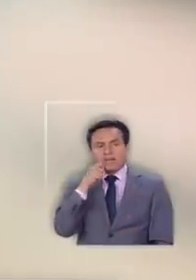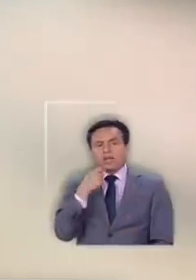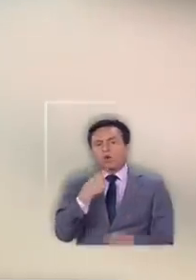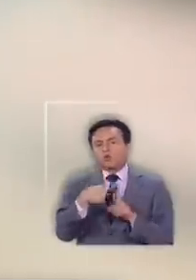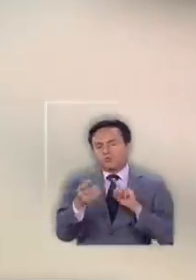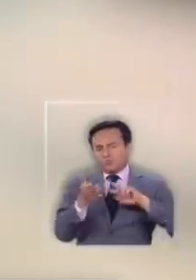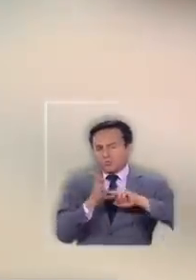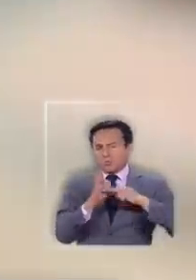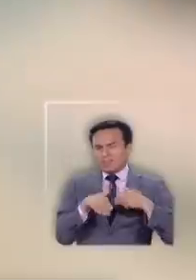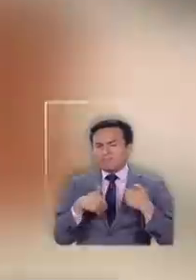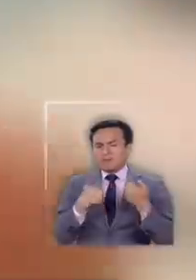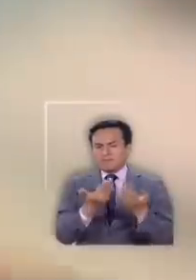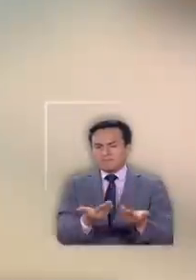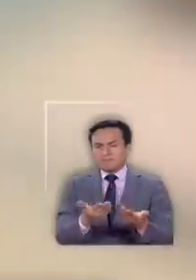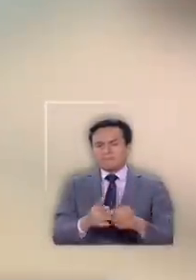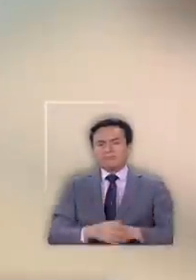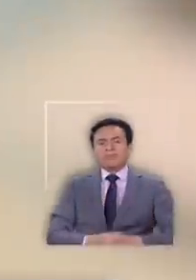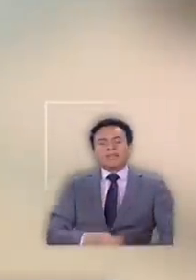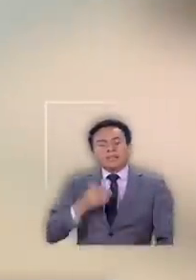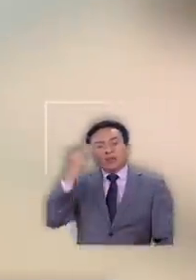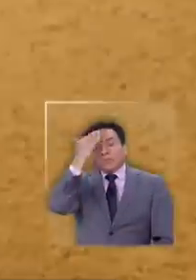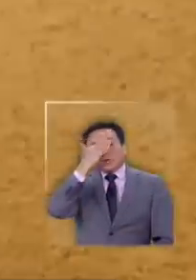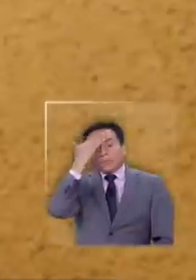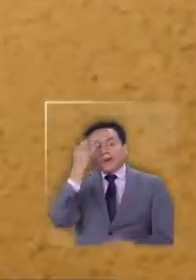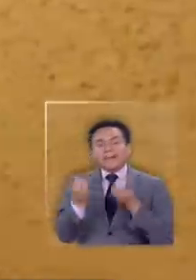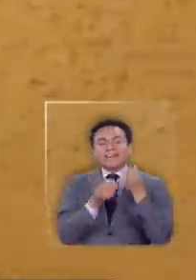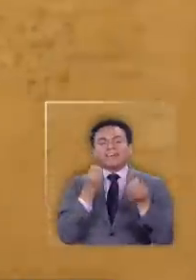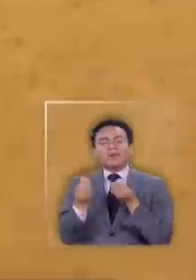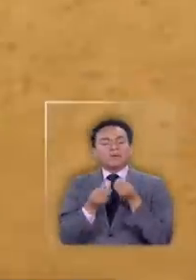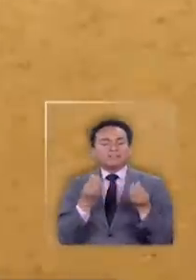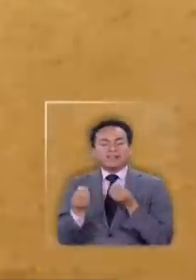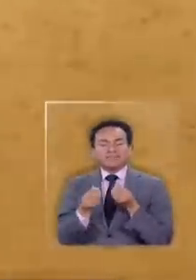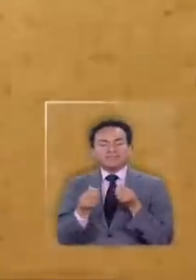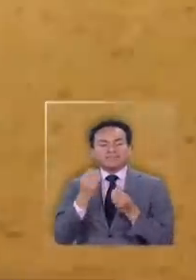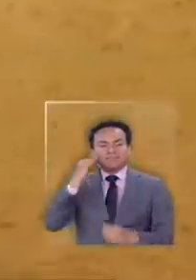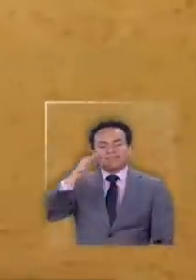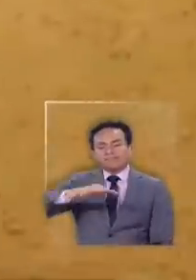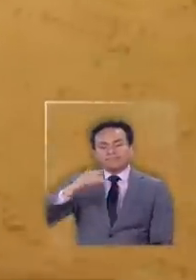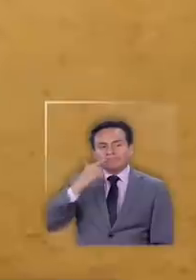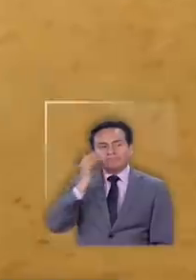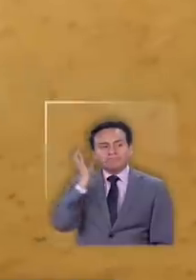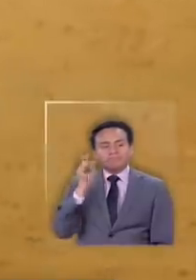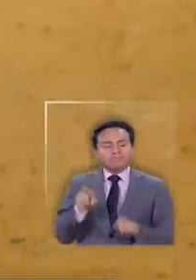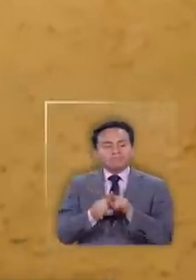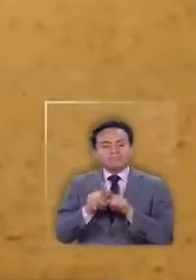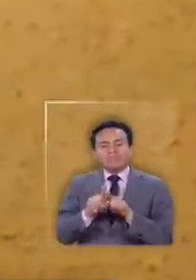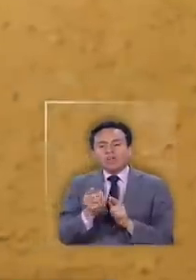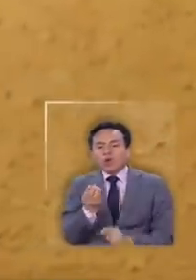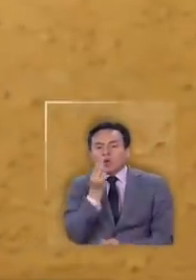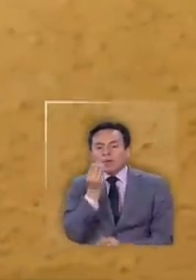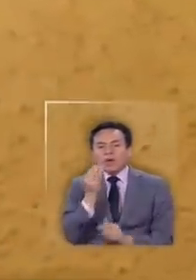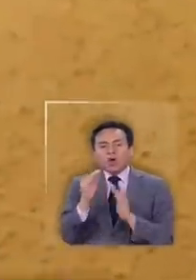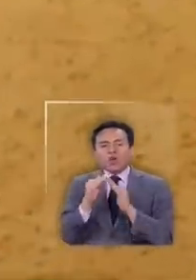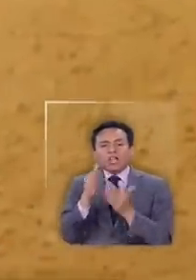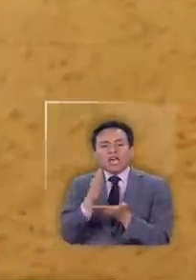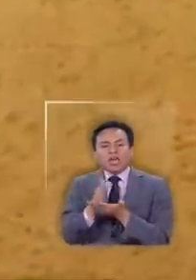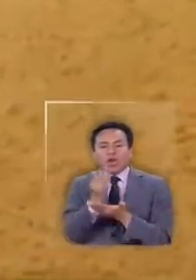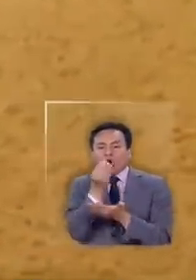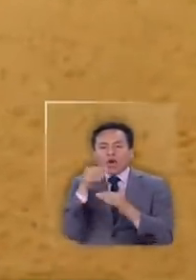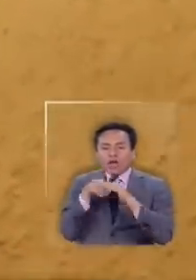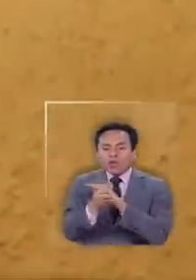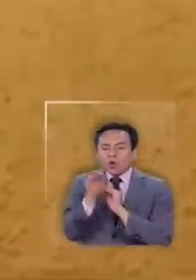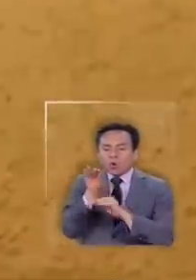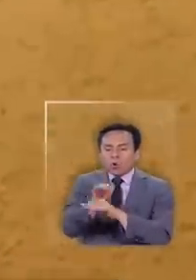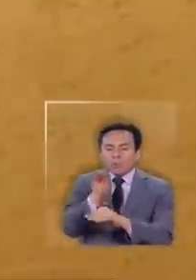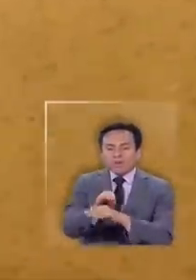otro problema. Nos preocupa mucho qué va a pasar con los niños y niñas que comen en sus colegios y que se